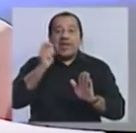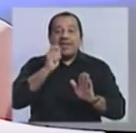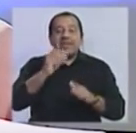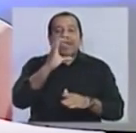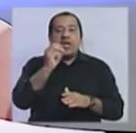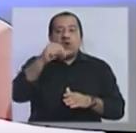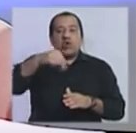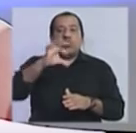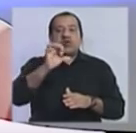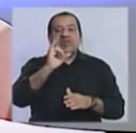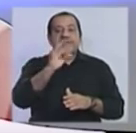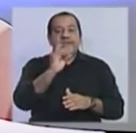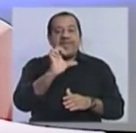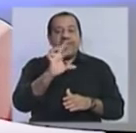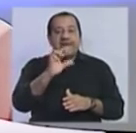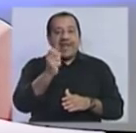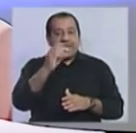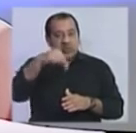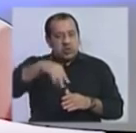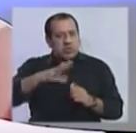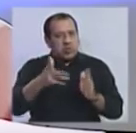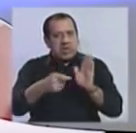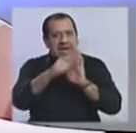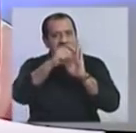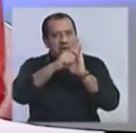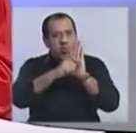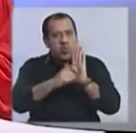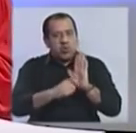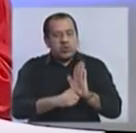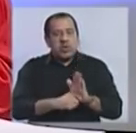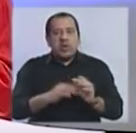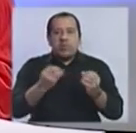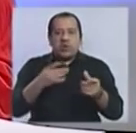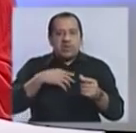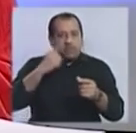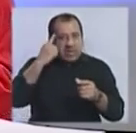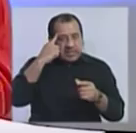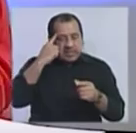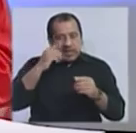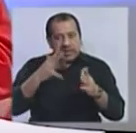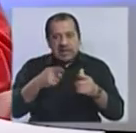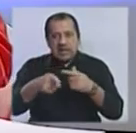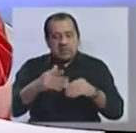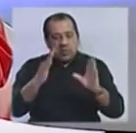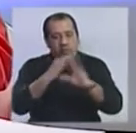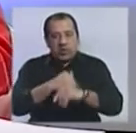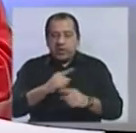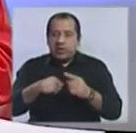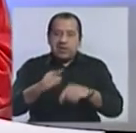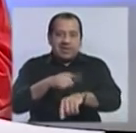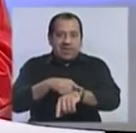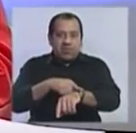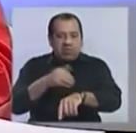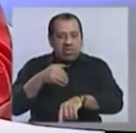con una cantidad de artículos, porque considera que no puede tomarse el tiempo